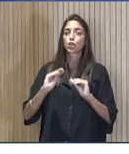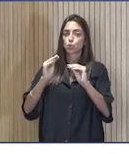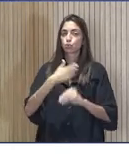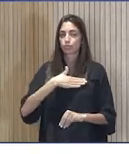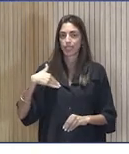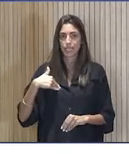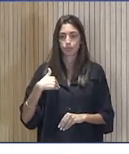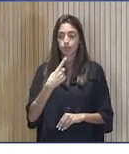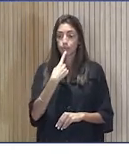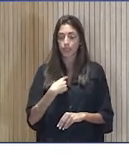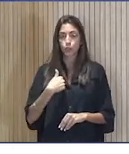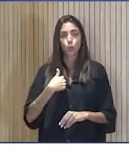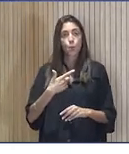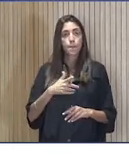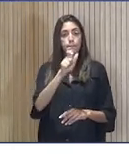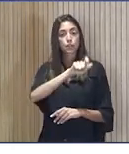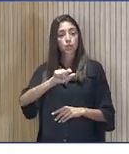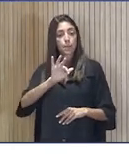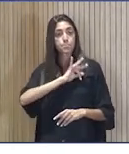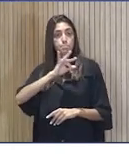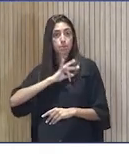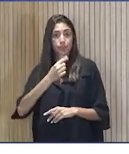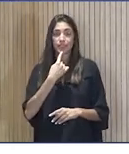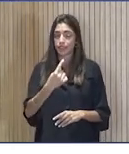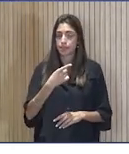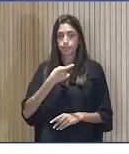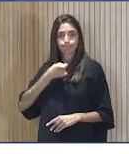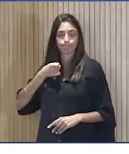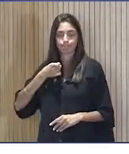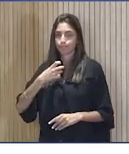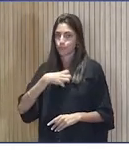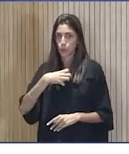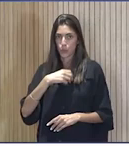dicho que no puedo decir los premiados, por lo tanto lo voy a mantener en secreto.